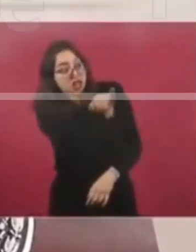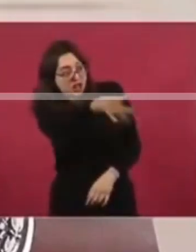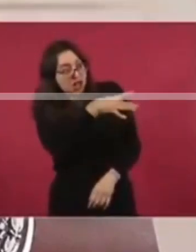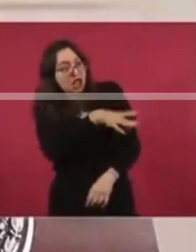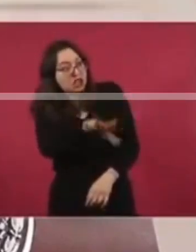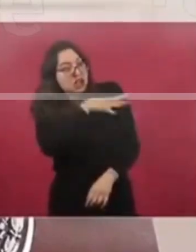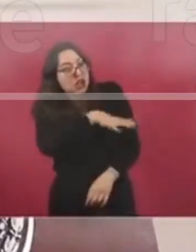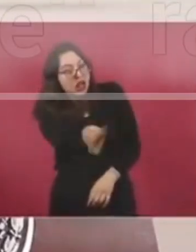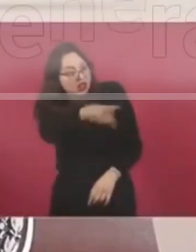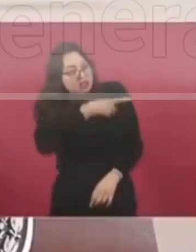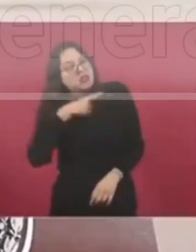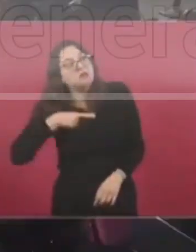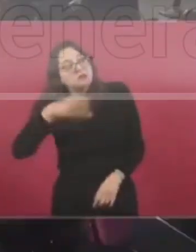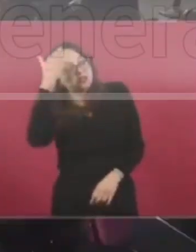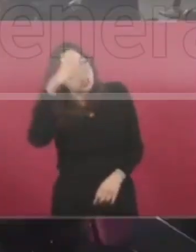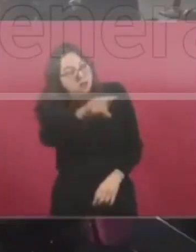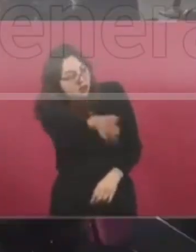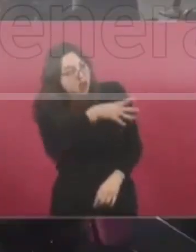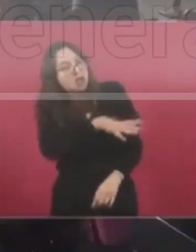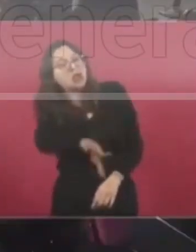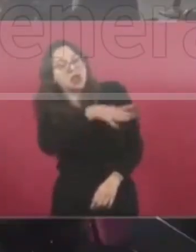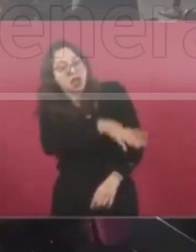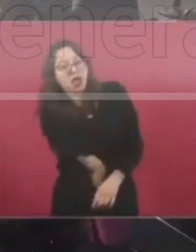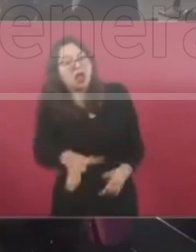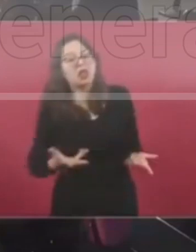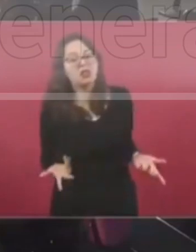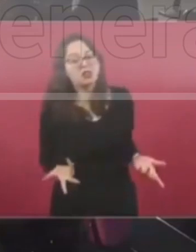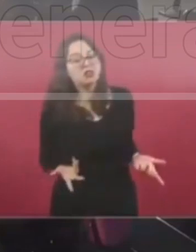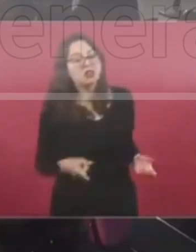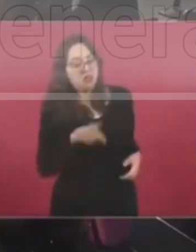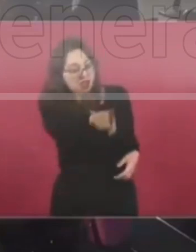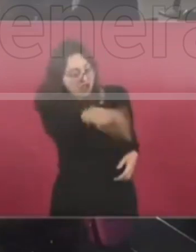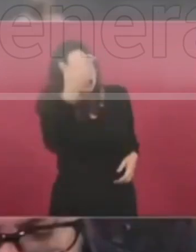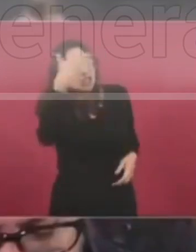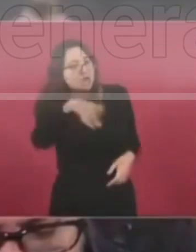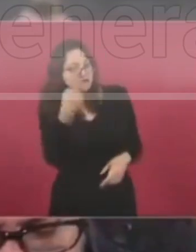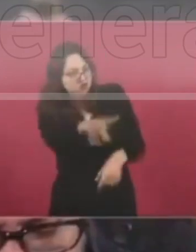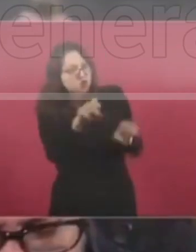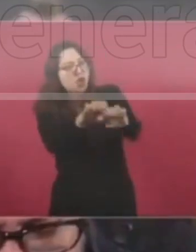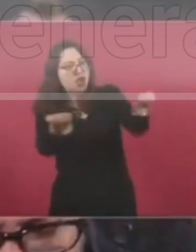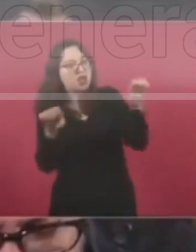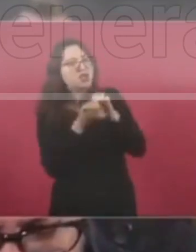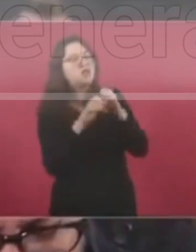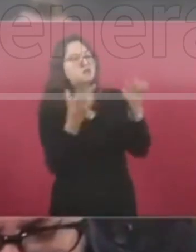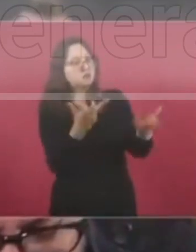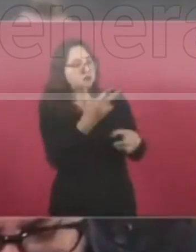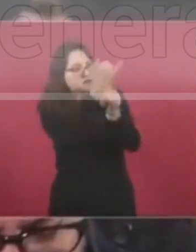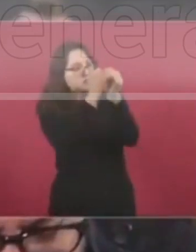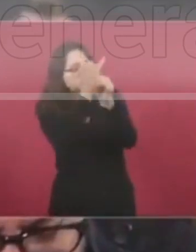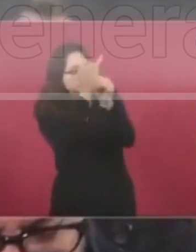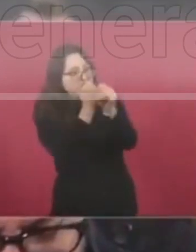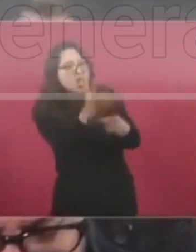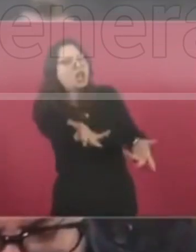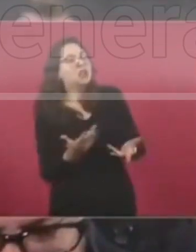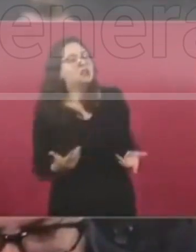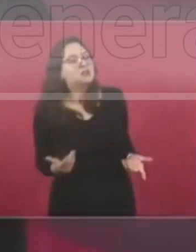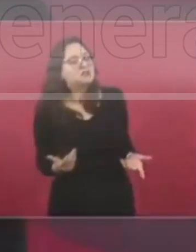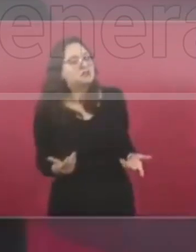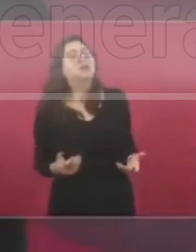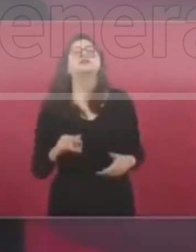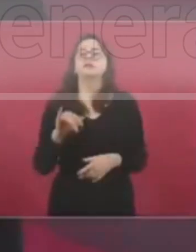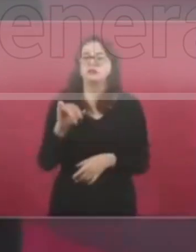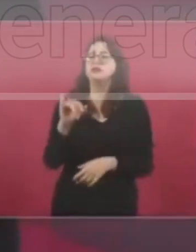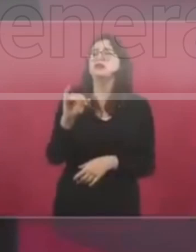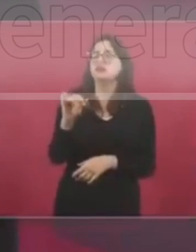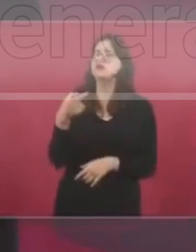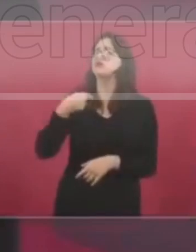inteligencia para saber esas cosas sí sí sí me refiero a un equipo de inteligencia sí pero yo también si es que yo todos los días reina